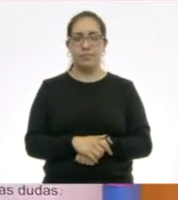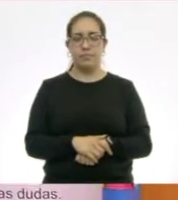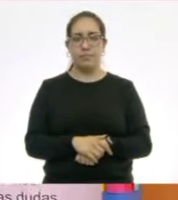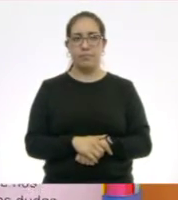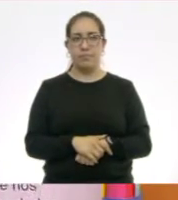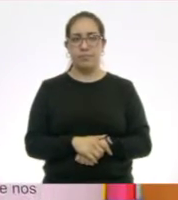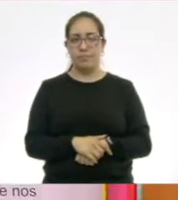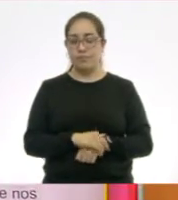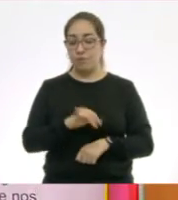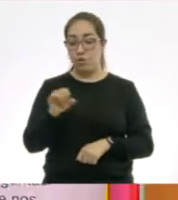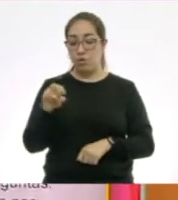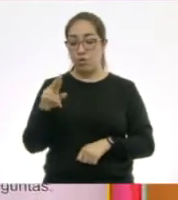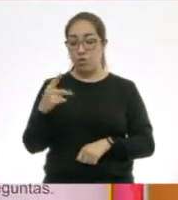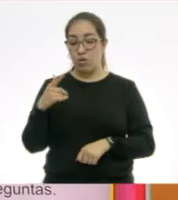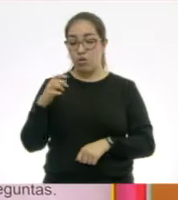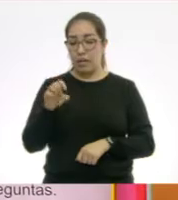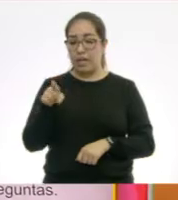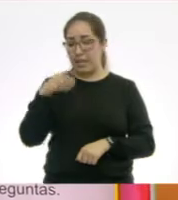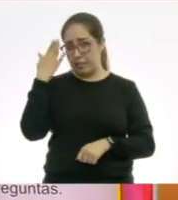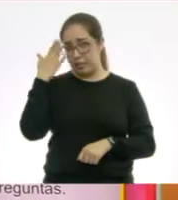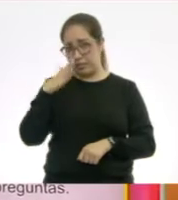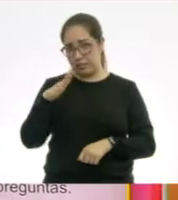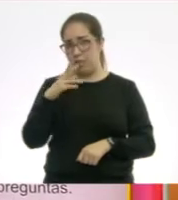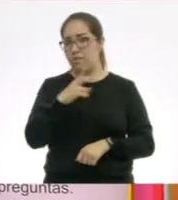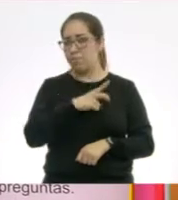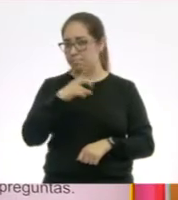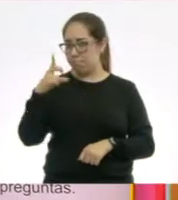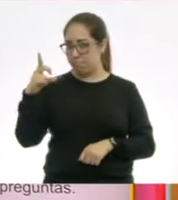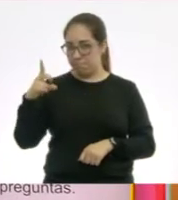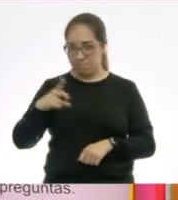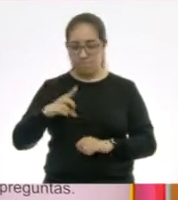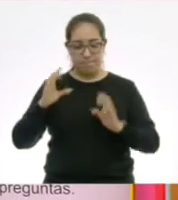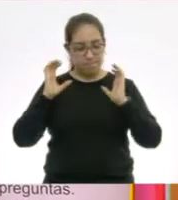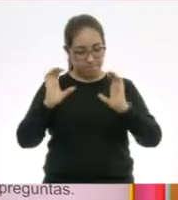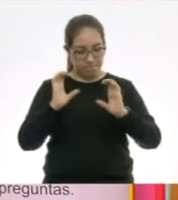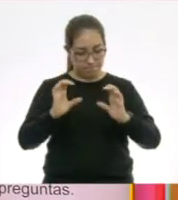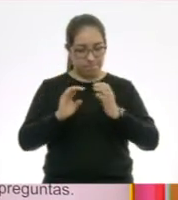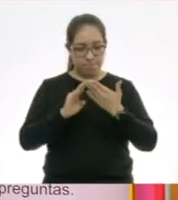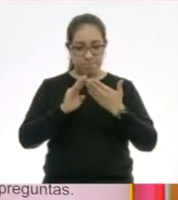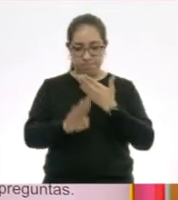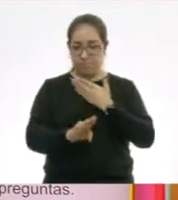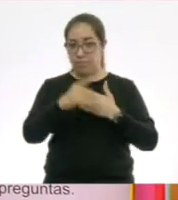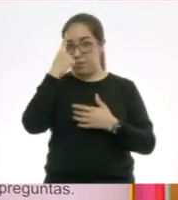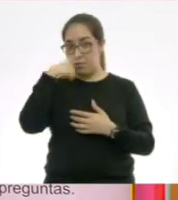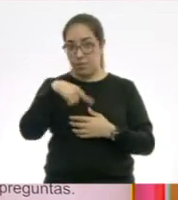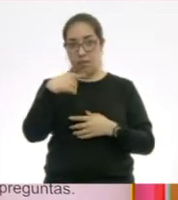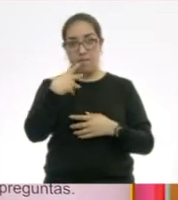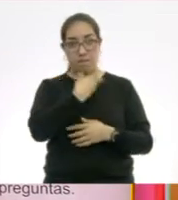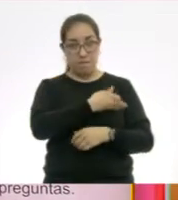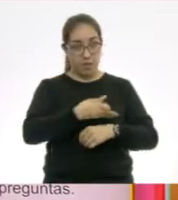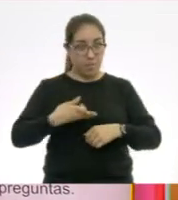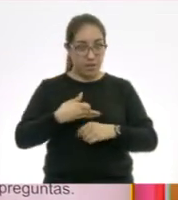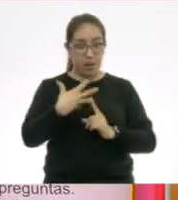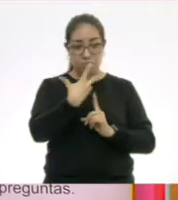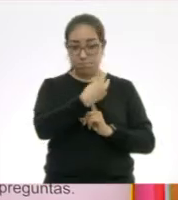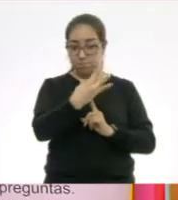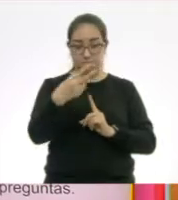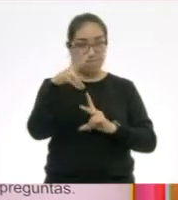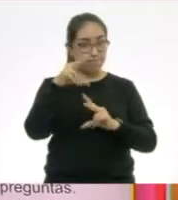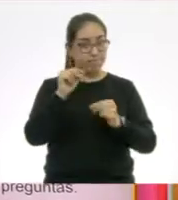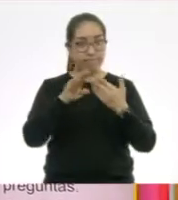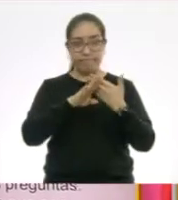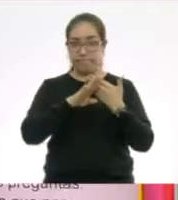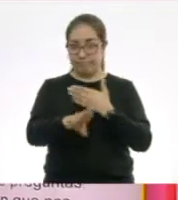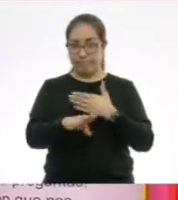Jorge sabe que hay que prevenirnos bien para no contagiar a nuestra familia. Eso lo ha